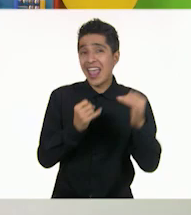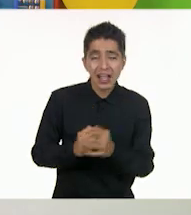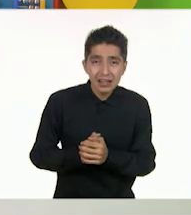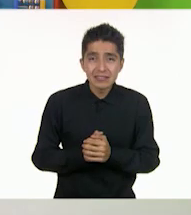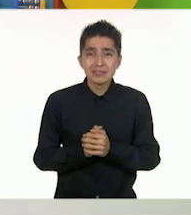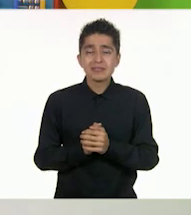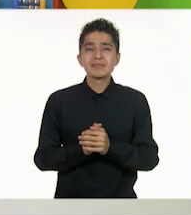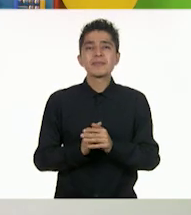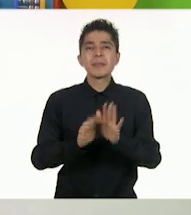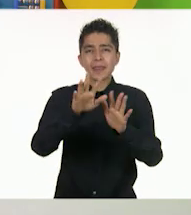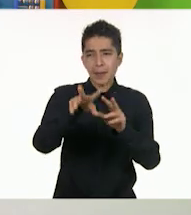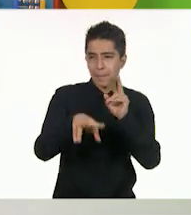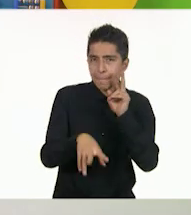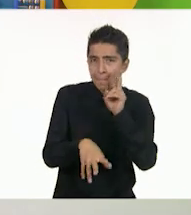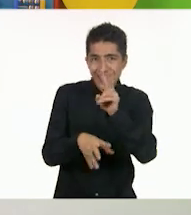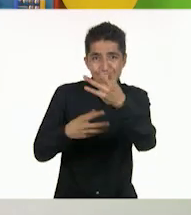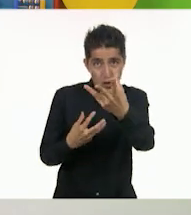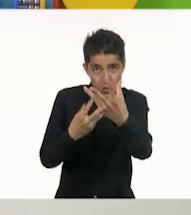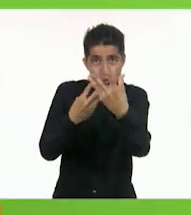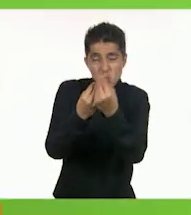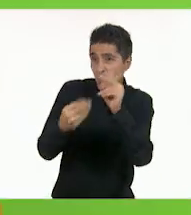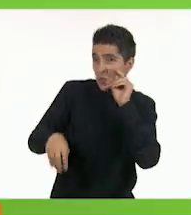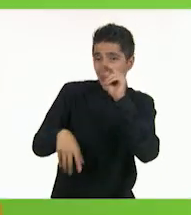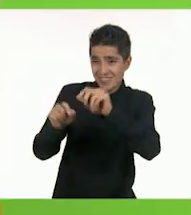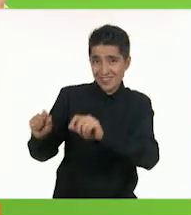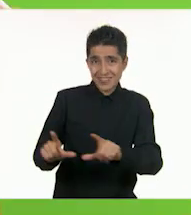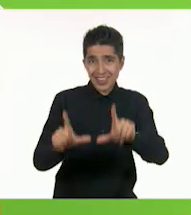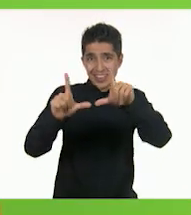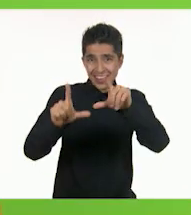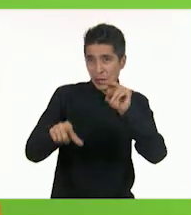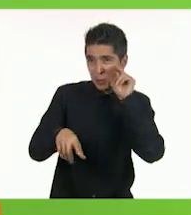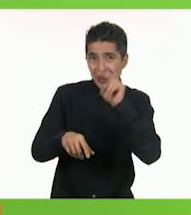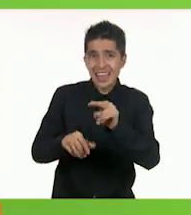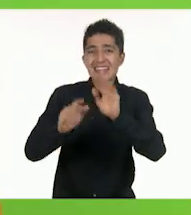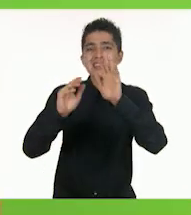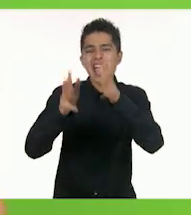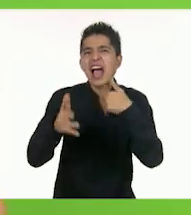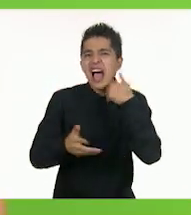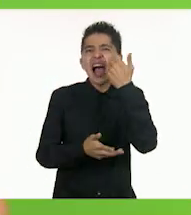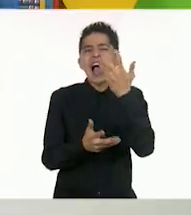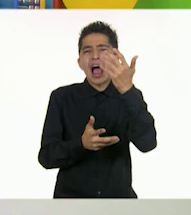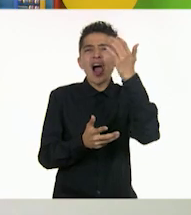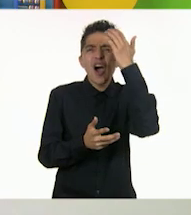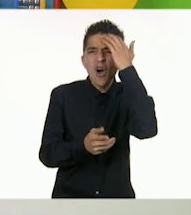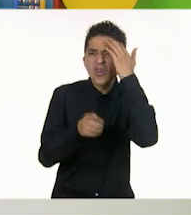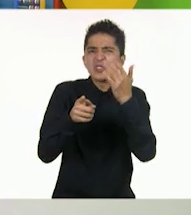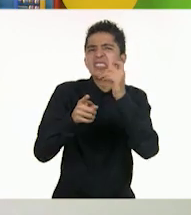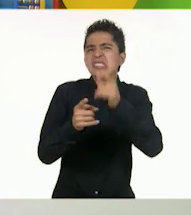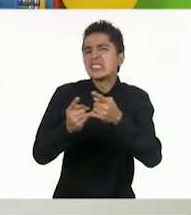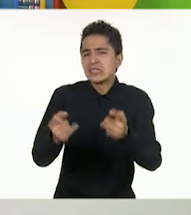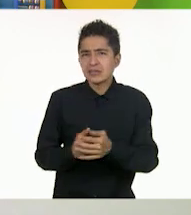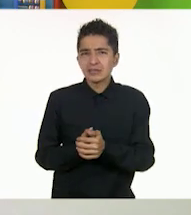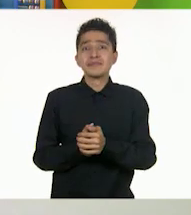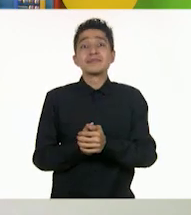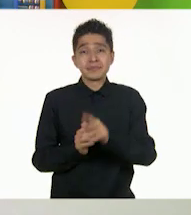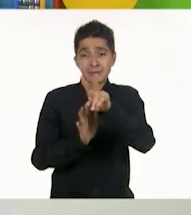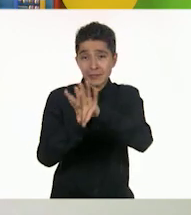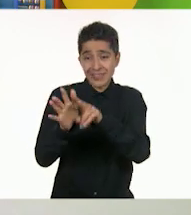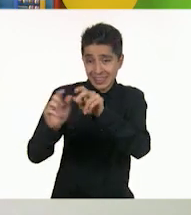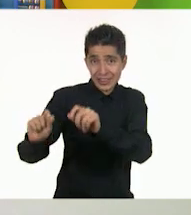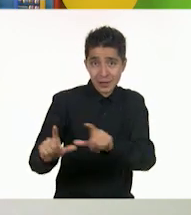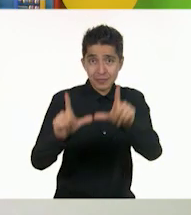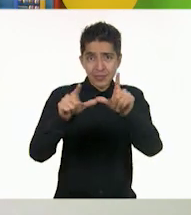Pues vamos a verla juntos. Sí, ya la queremos conocer. Sí, con este video